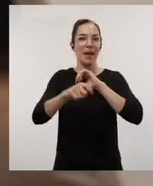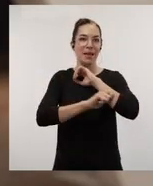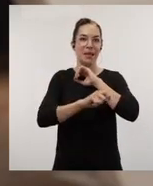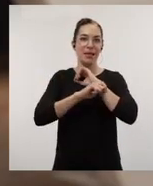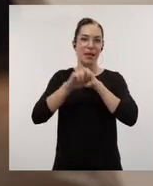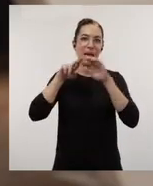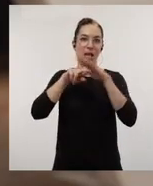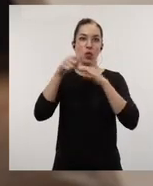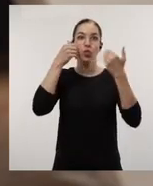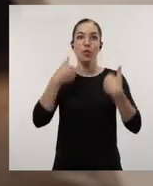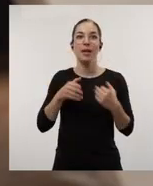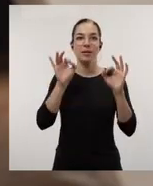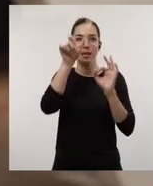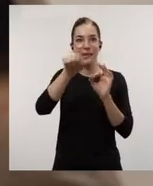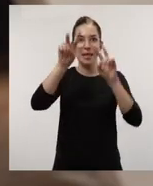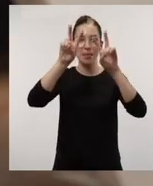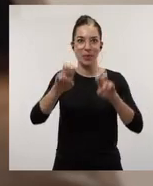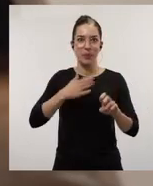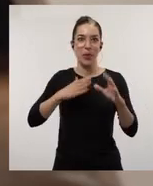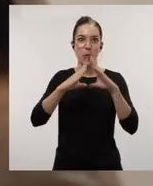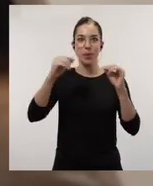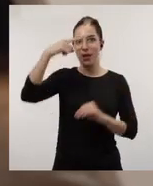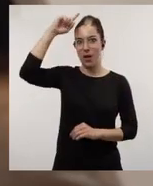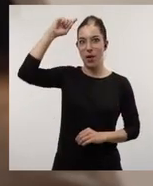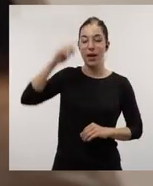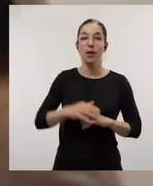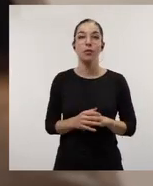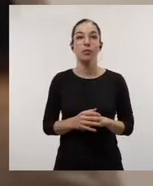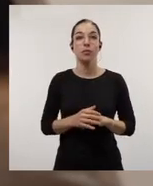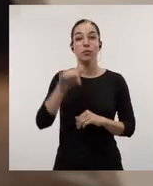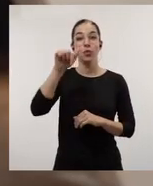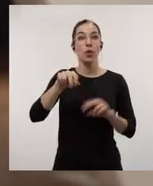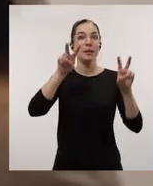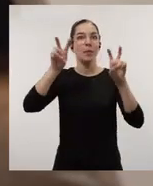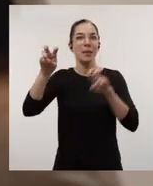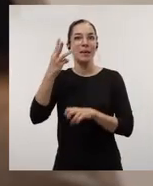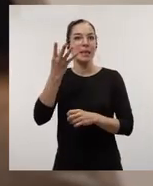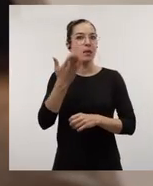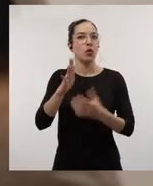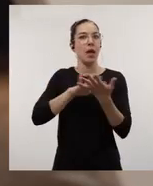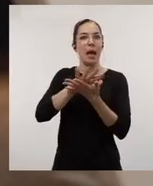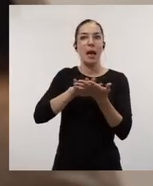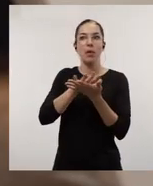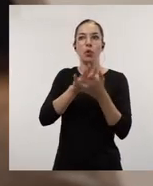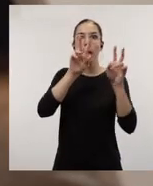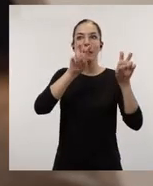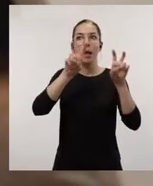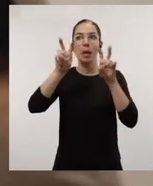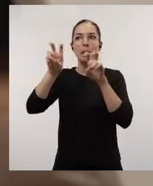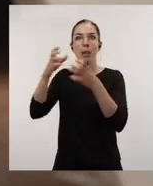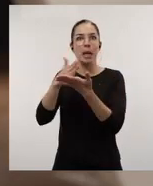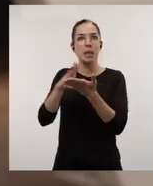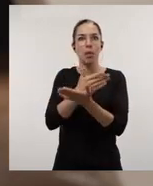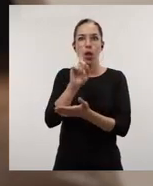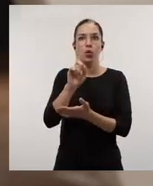Recursos Humanos para Investigadores de la Universidad Rey Juan Carlos. Hoy vamos a abordar tres grandes temas que no son silos o compartimentos